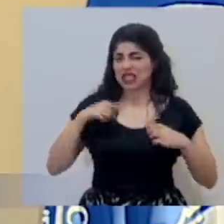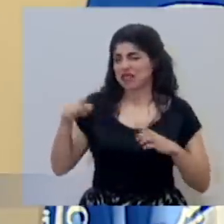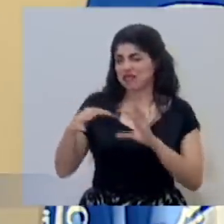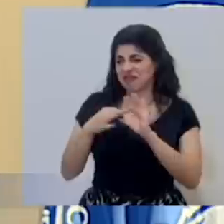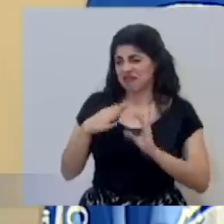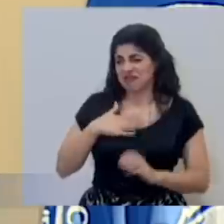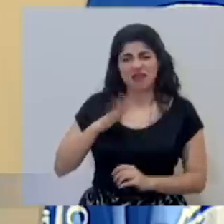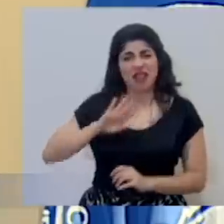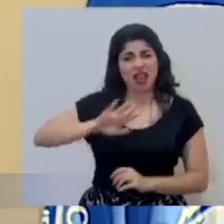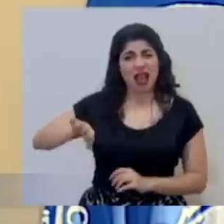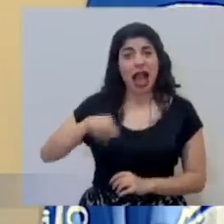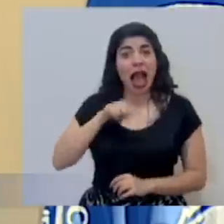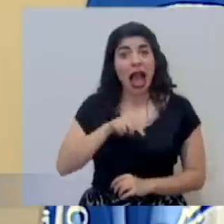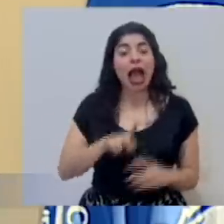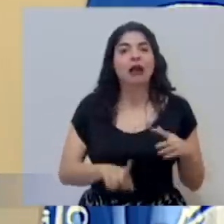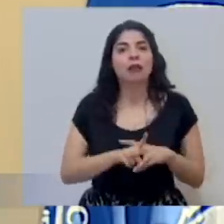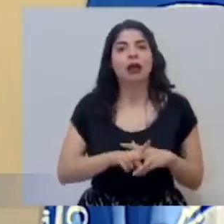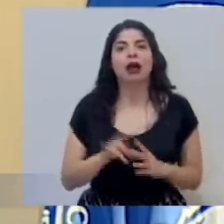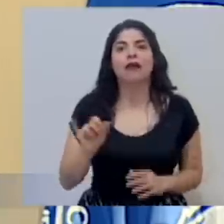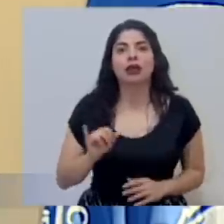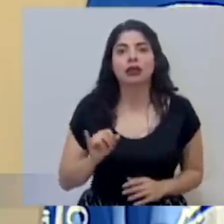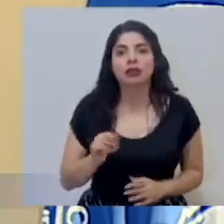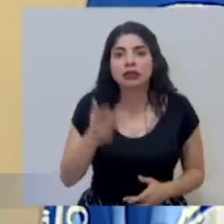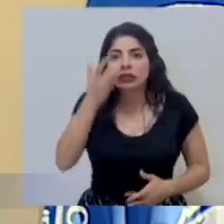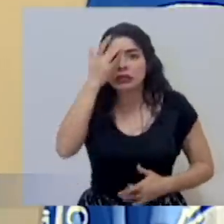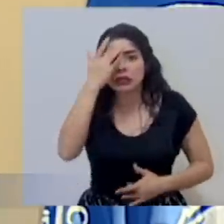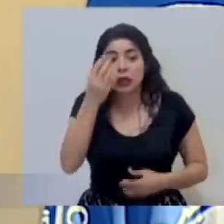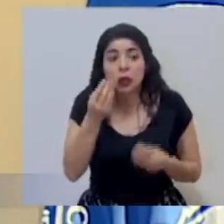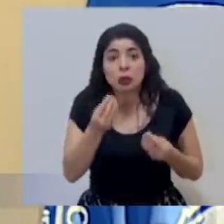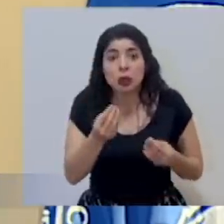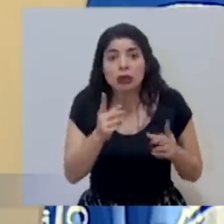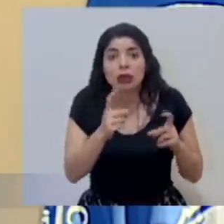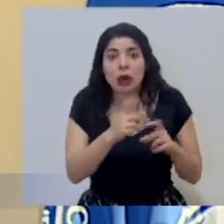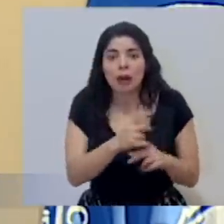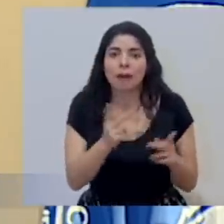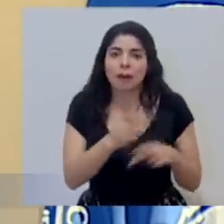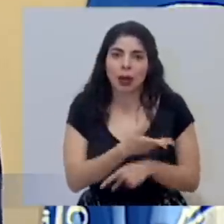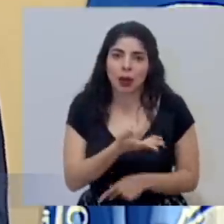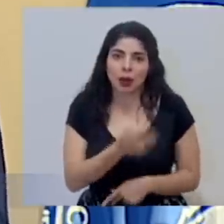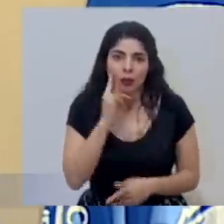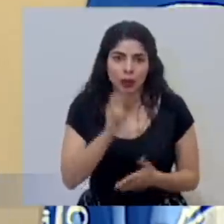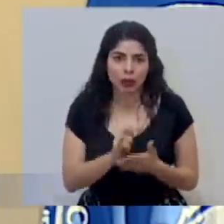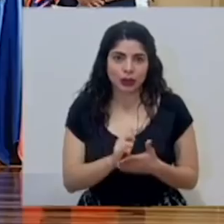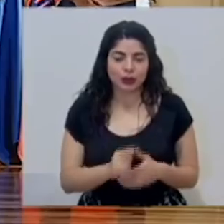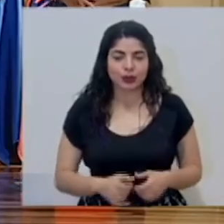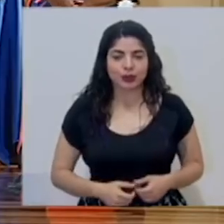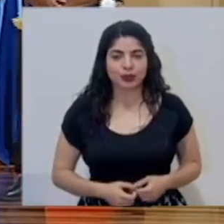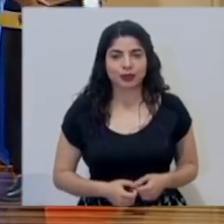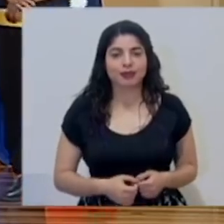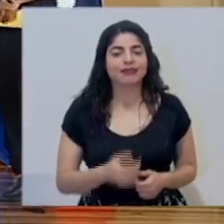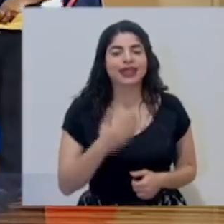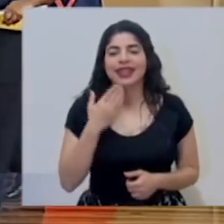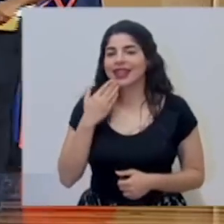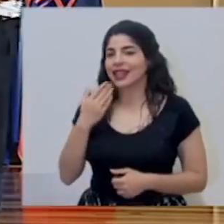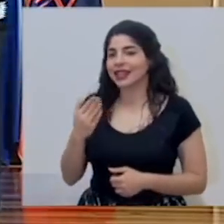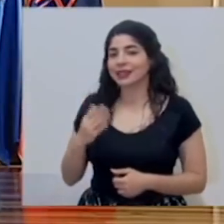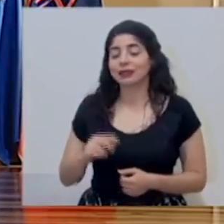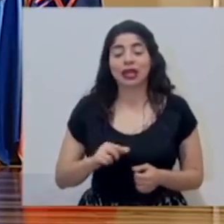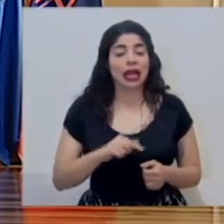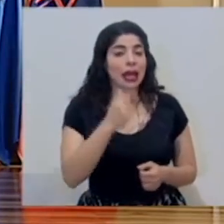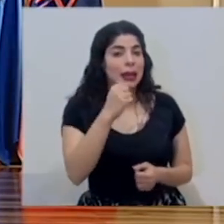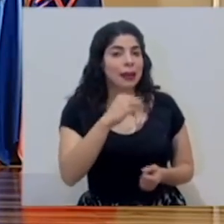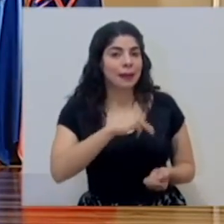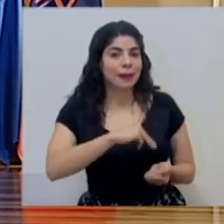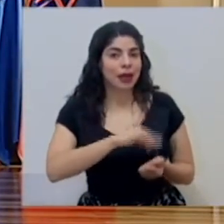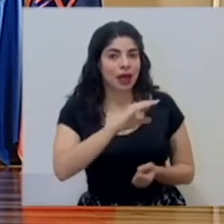hemos visto que es cuando se dan las infecciones y lamentablemente muchas de las complicaciones gracias gerente médico de